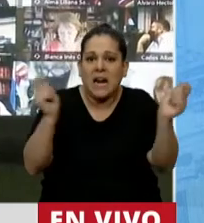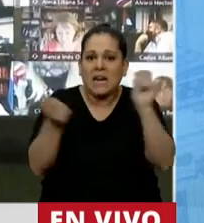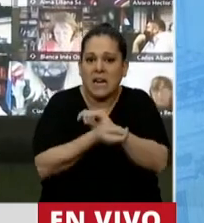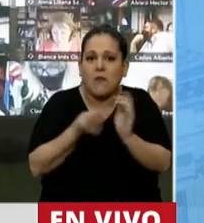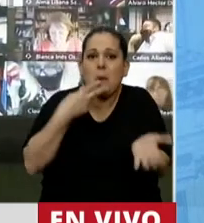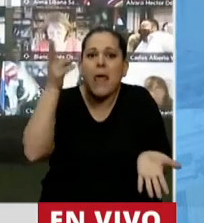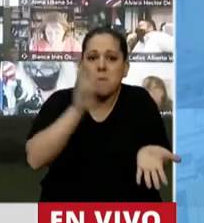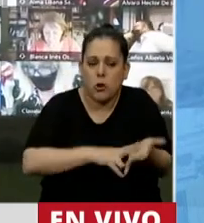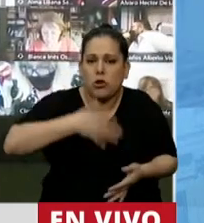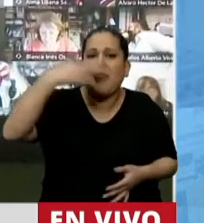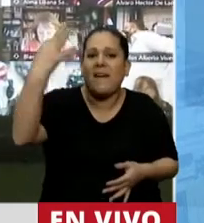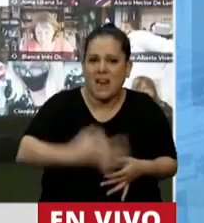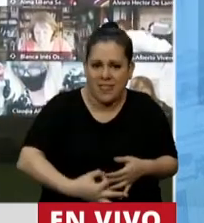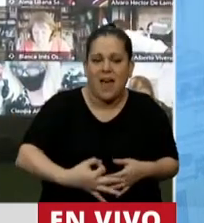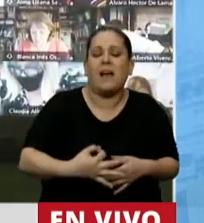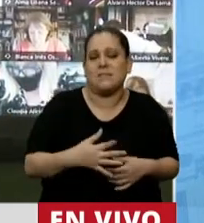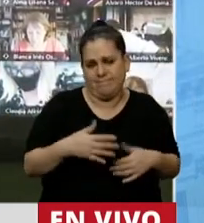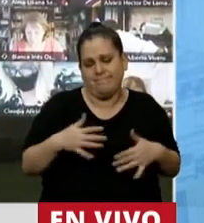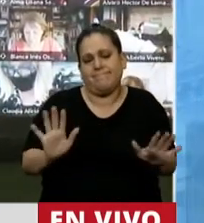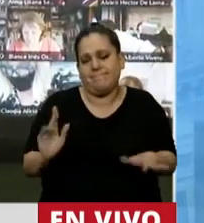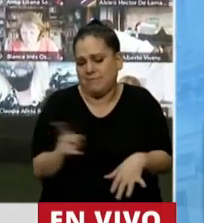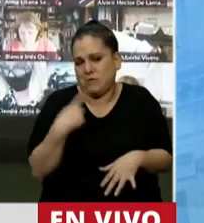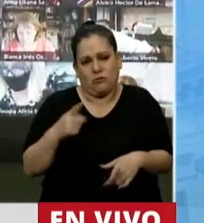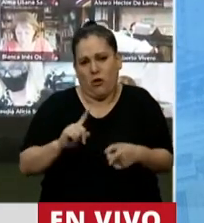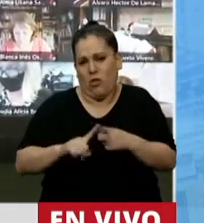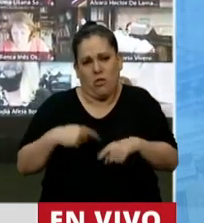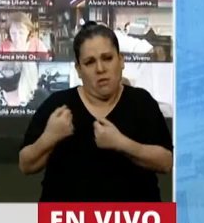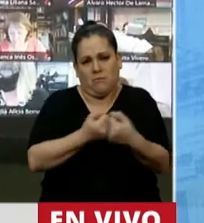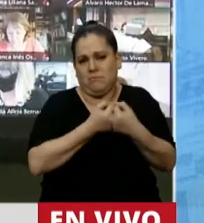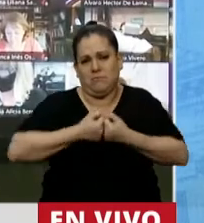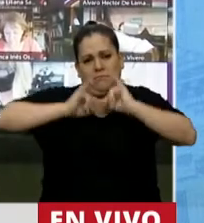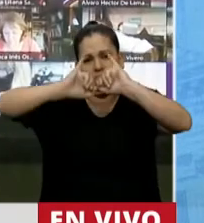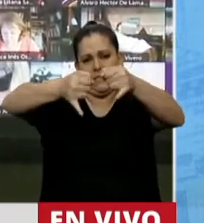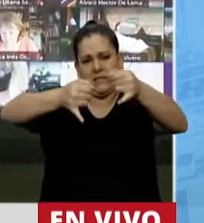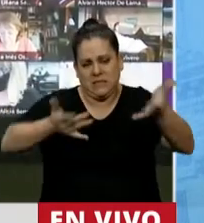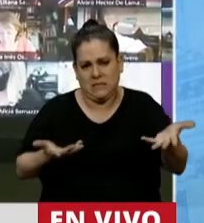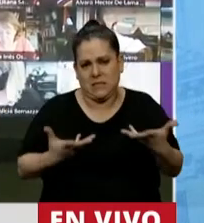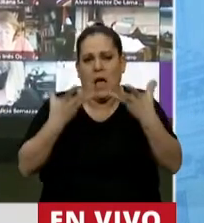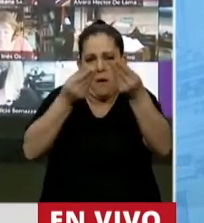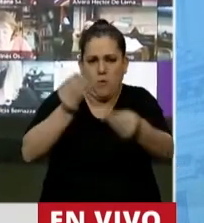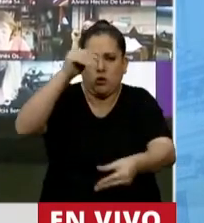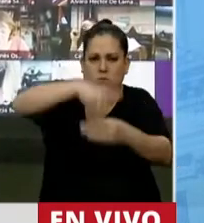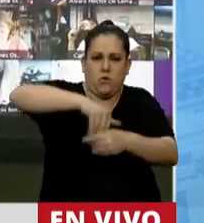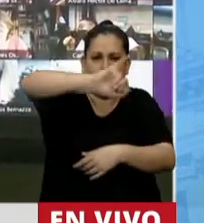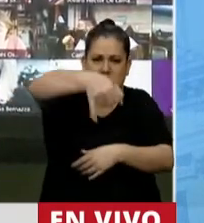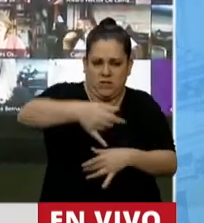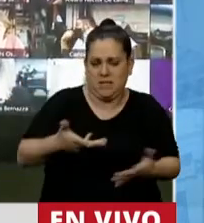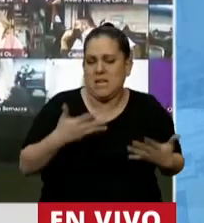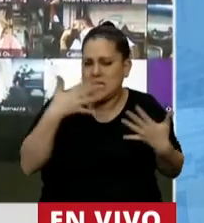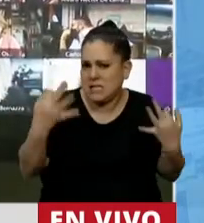tributaria, seguramente estaríamos todos acá diciendo que sí, acompañando la ley que propongan.